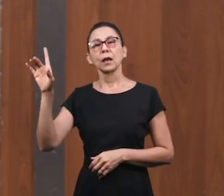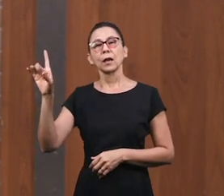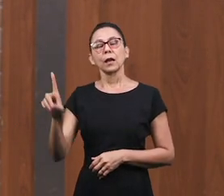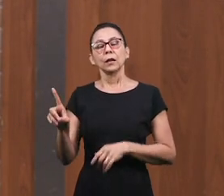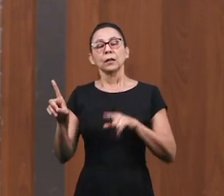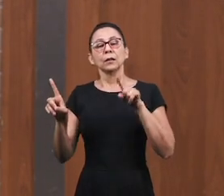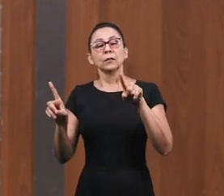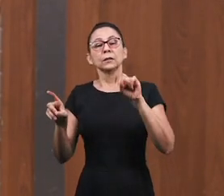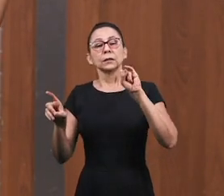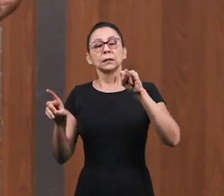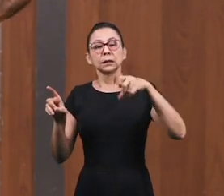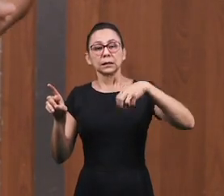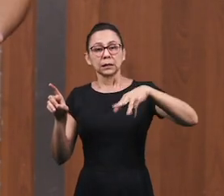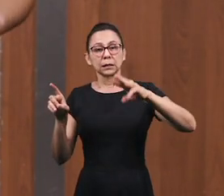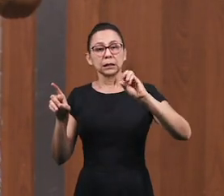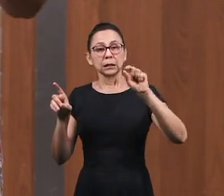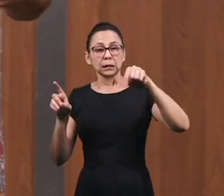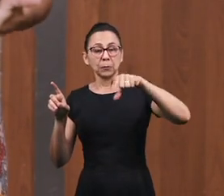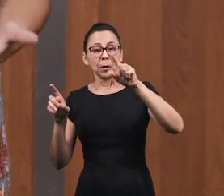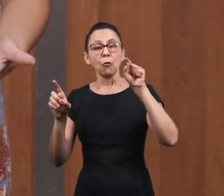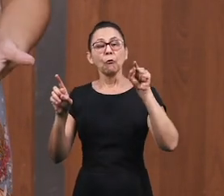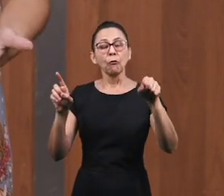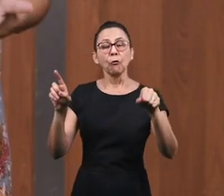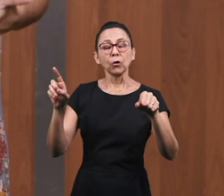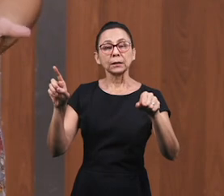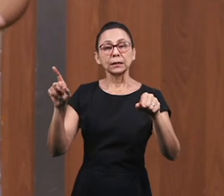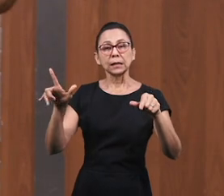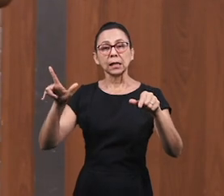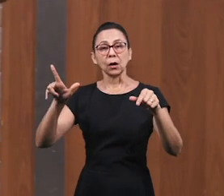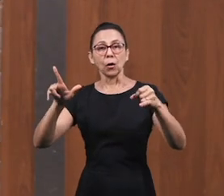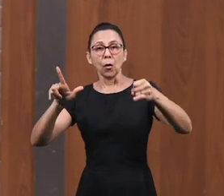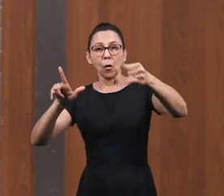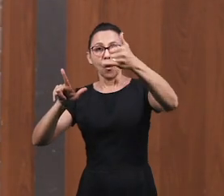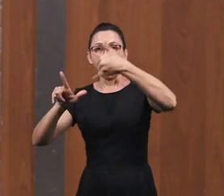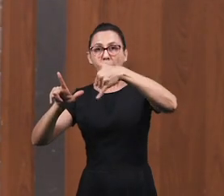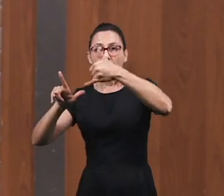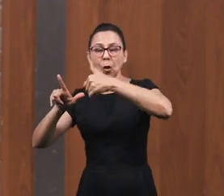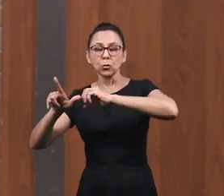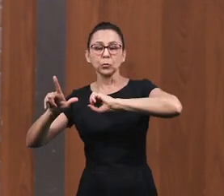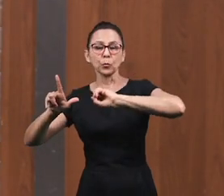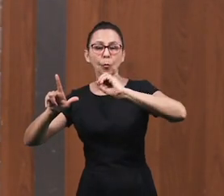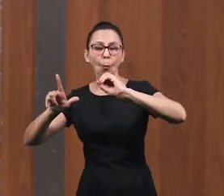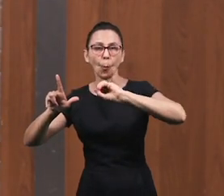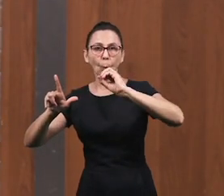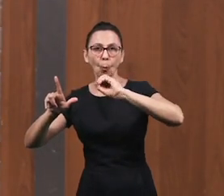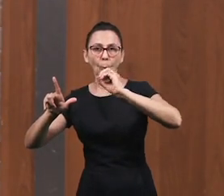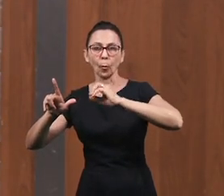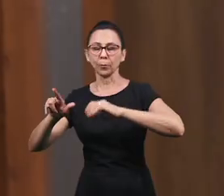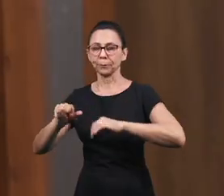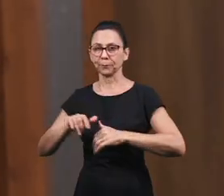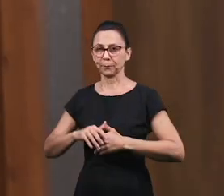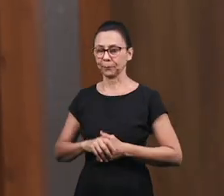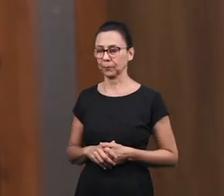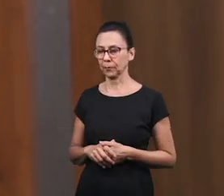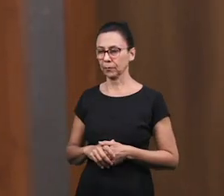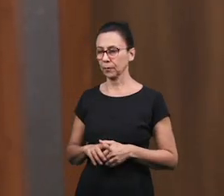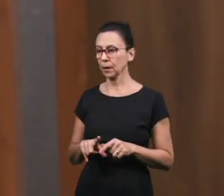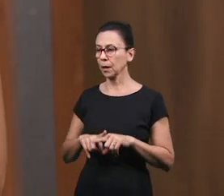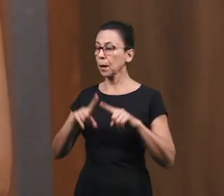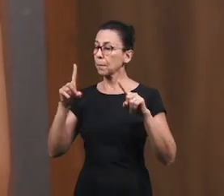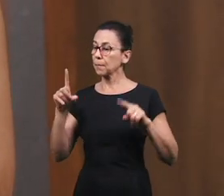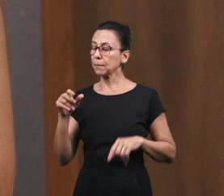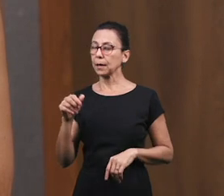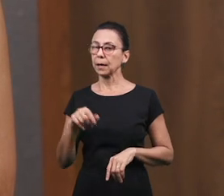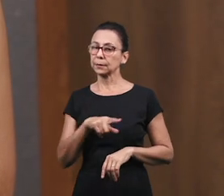Ungió mis pies Con este aceite Perfumado Que ella trajo Entonces Jesús